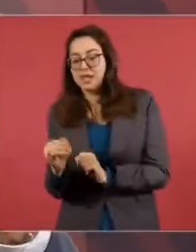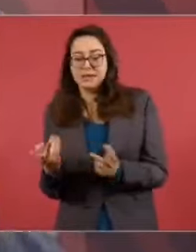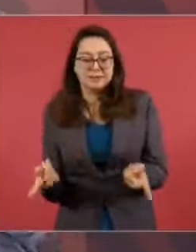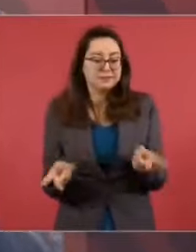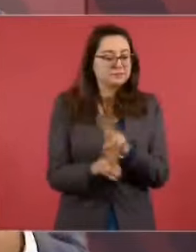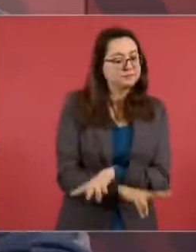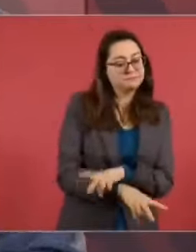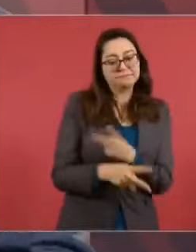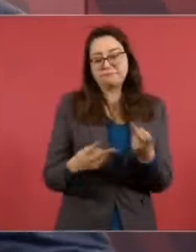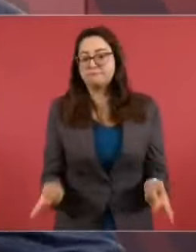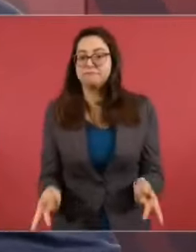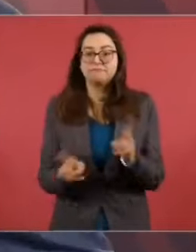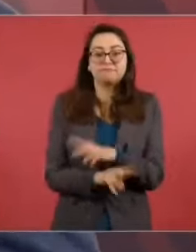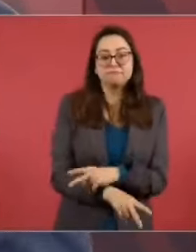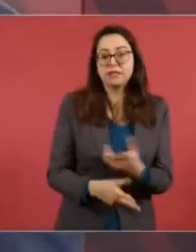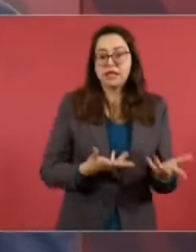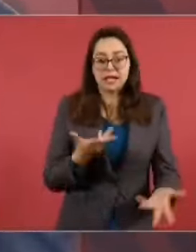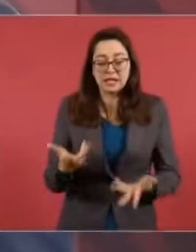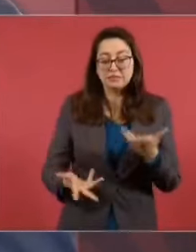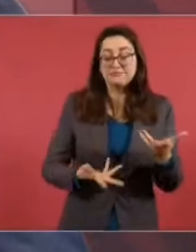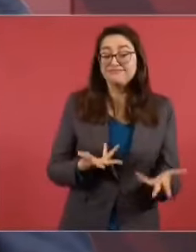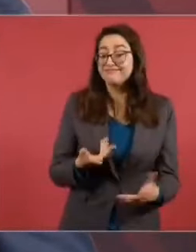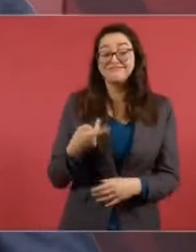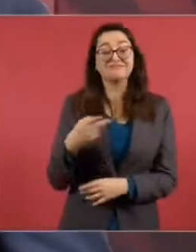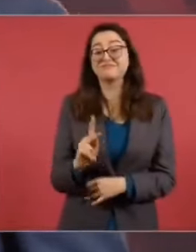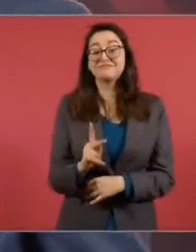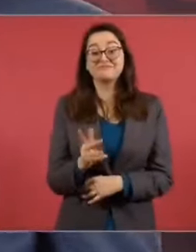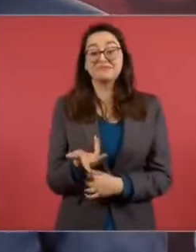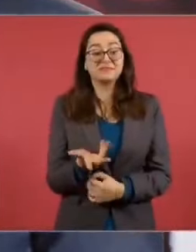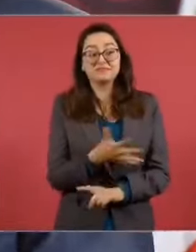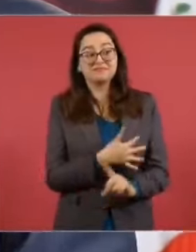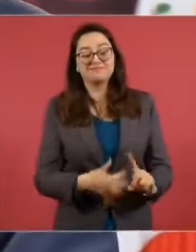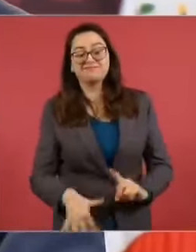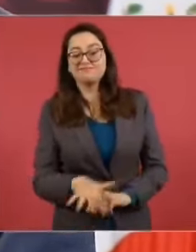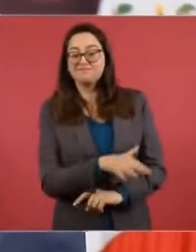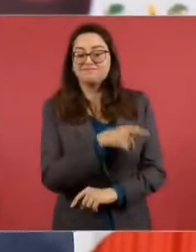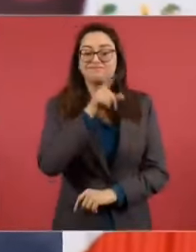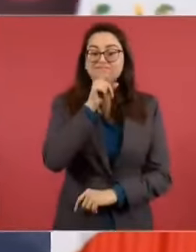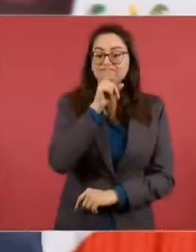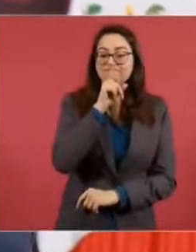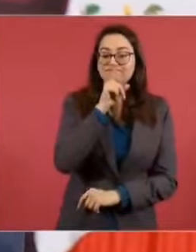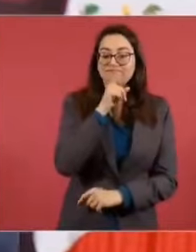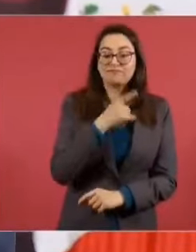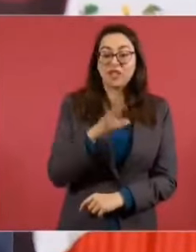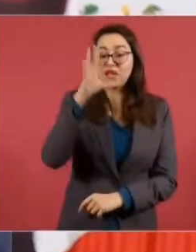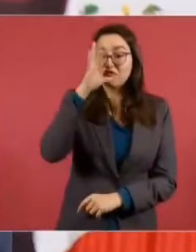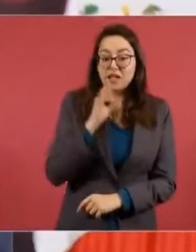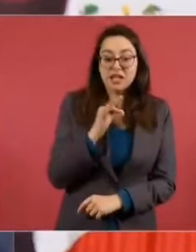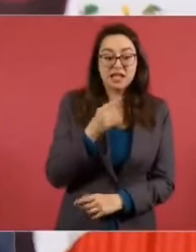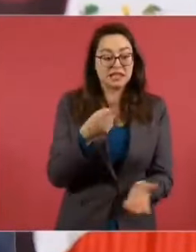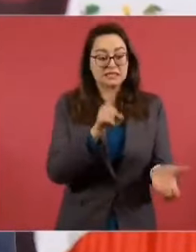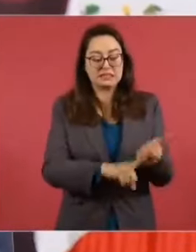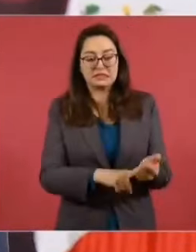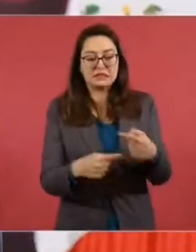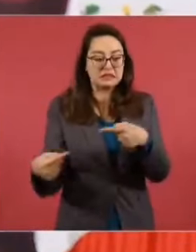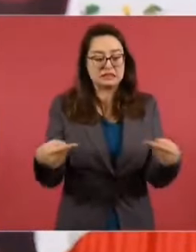pero no se presentaron afortunadamente las condiciones, no se pusieron de acuerdo,